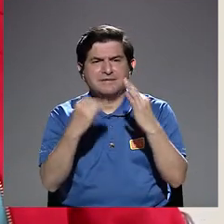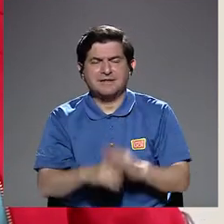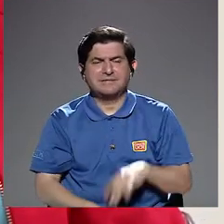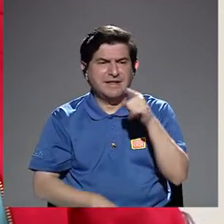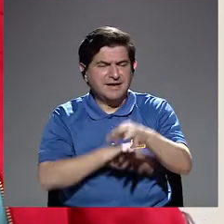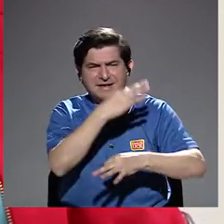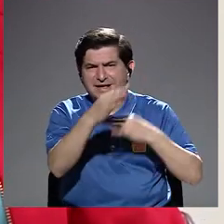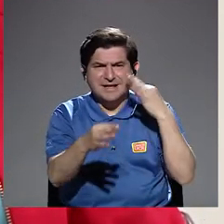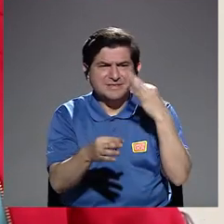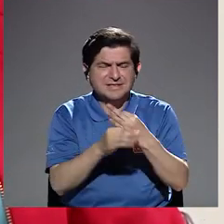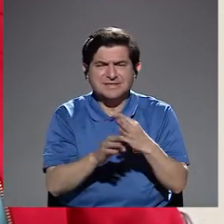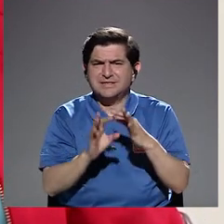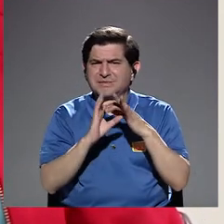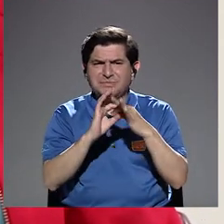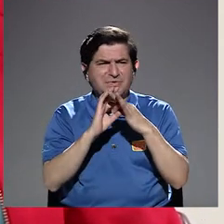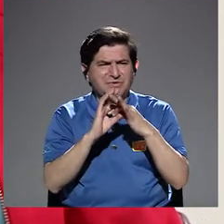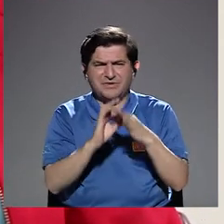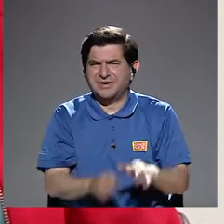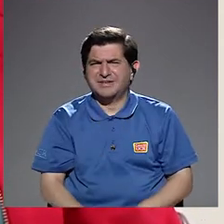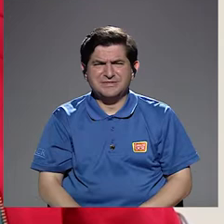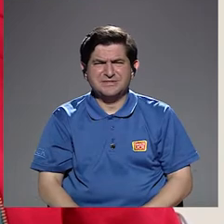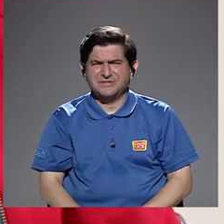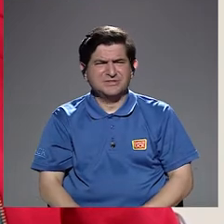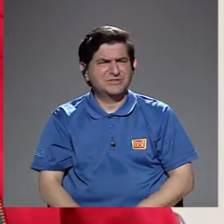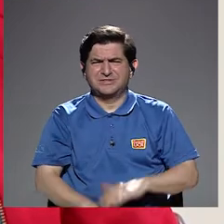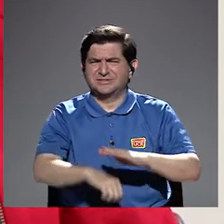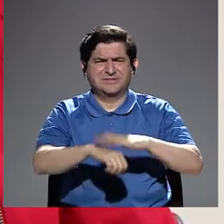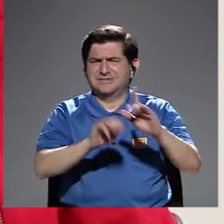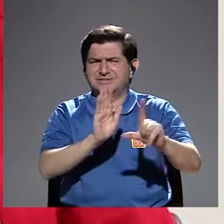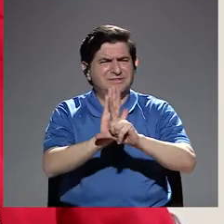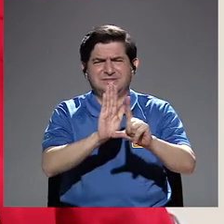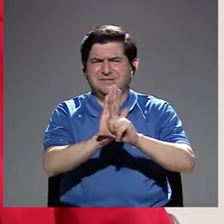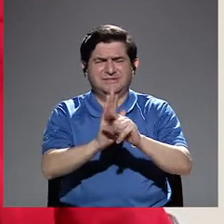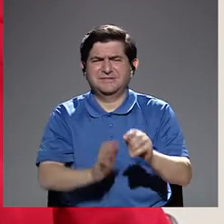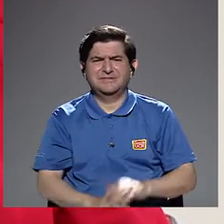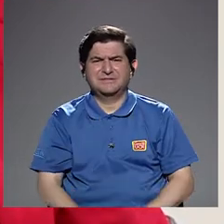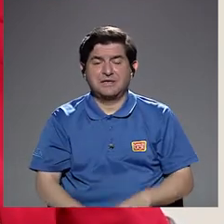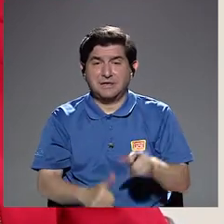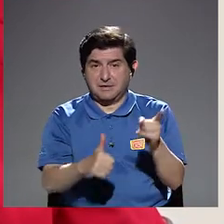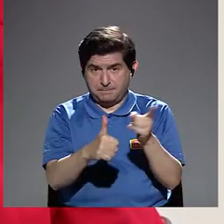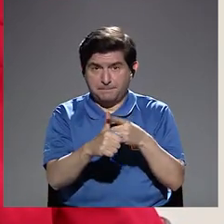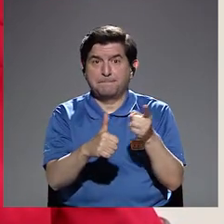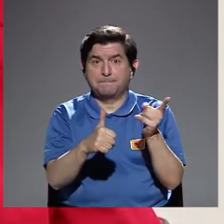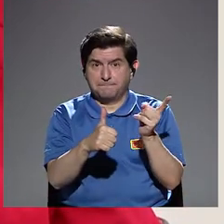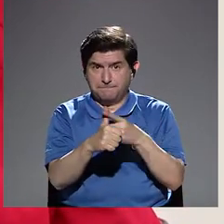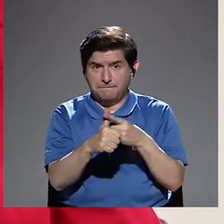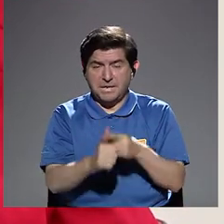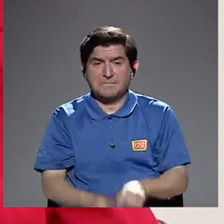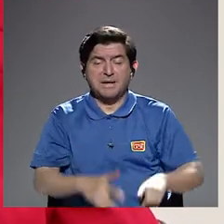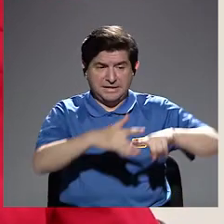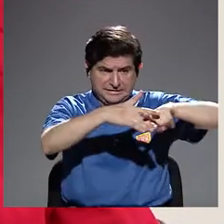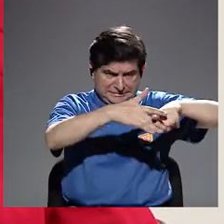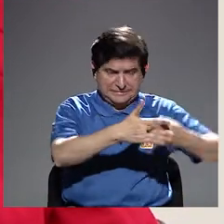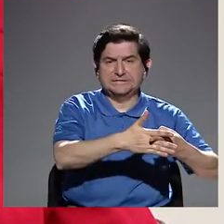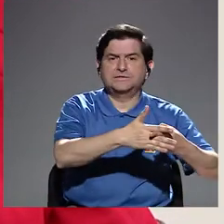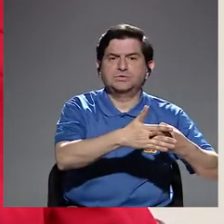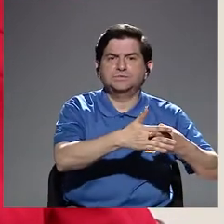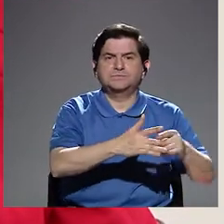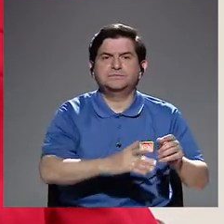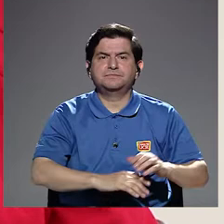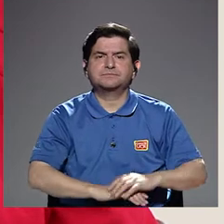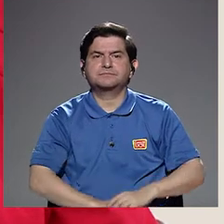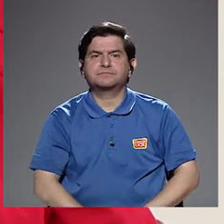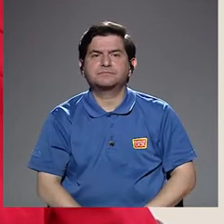tipo de relaciones. Ese es un primer gran origen, ¿verdad?